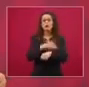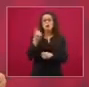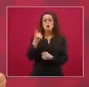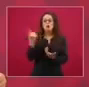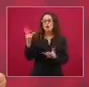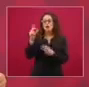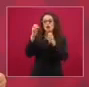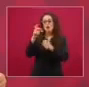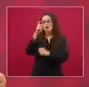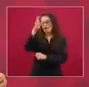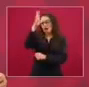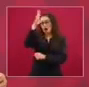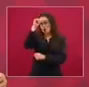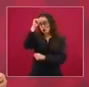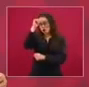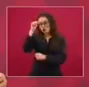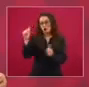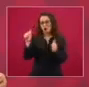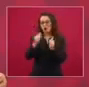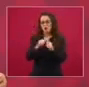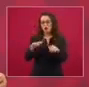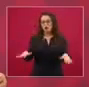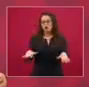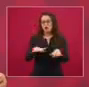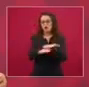contra de la transformación.